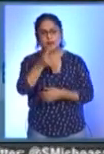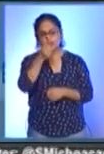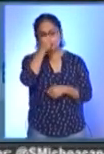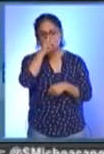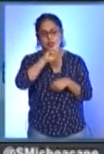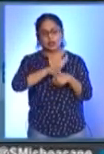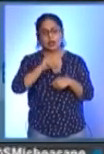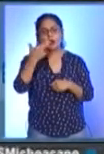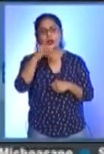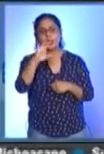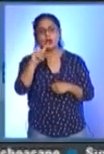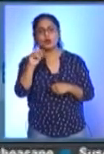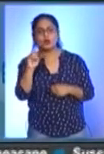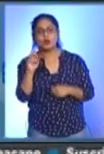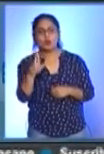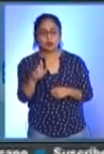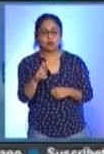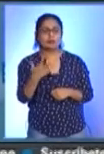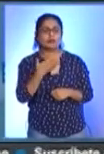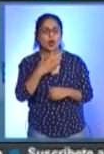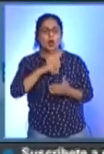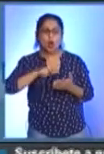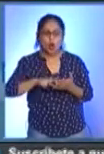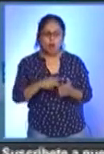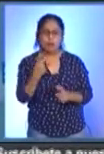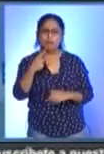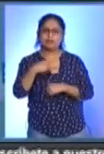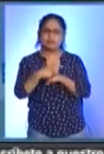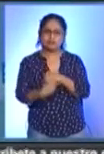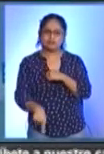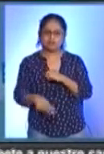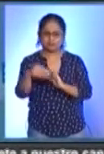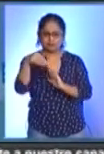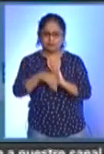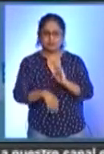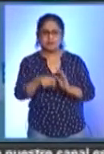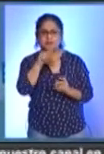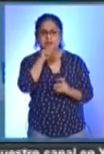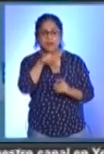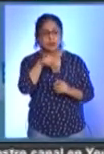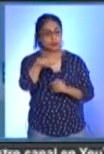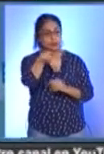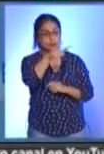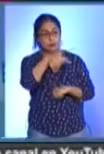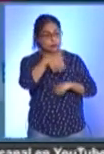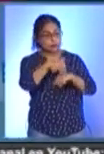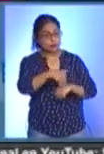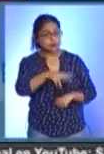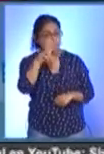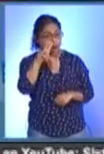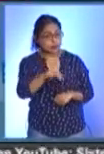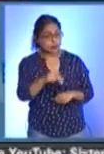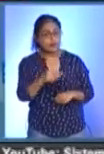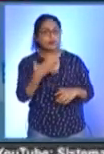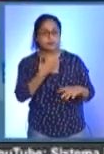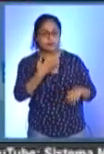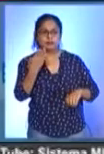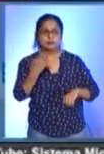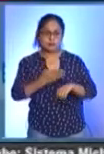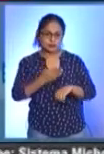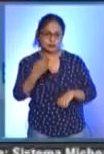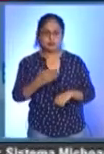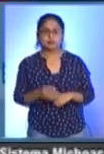Ayala Morales. Las consecuencias van a recaer totalmente en la institución que desacate la instrucción. En un primer